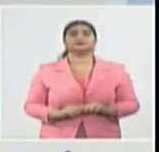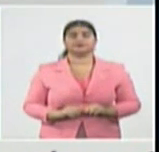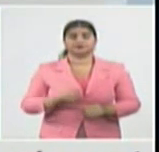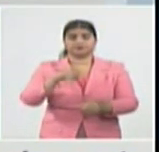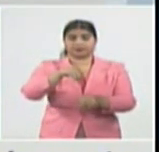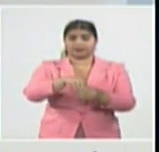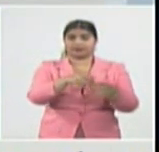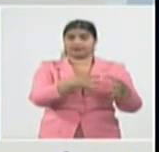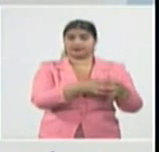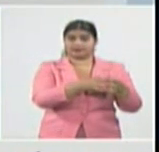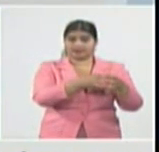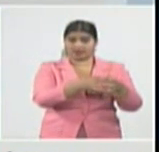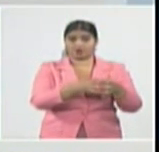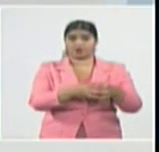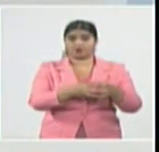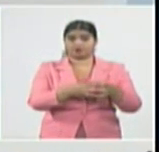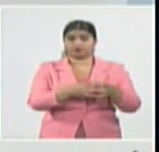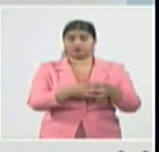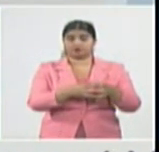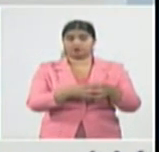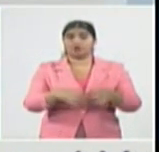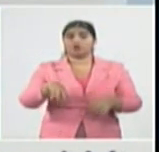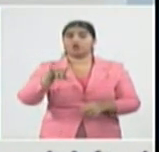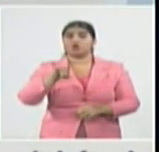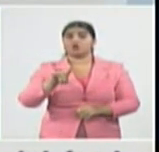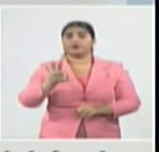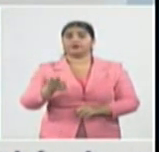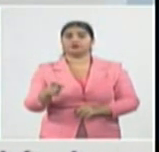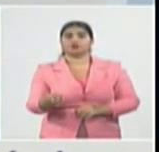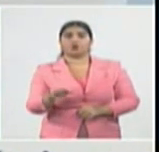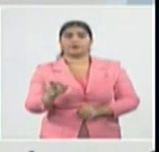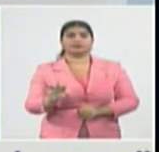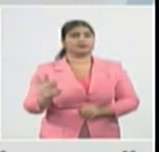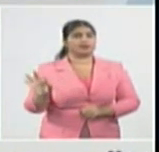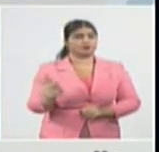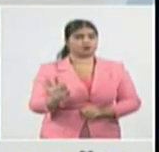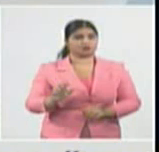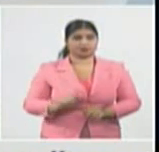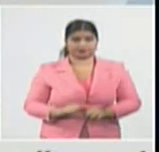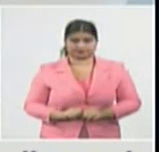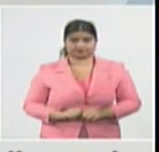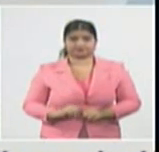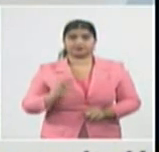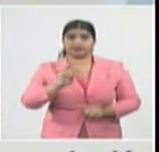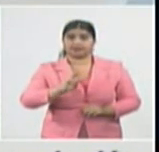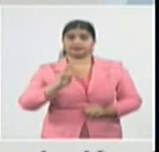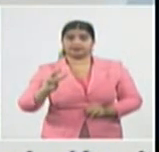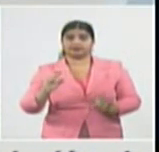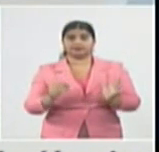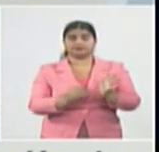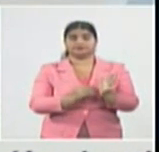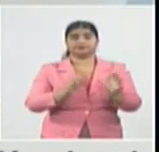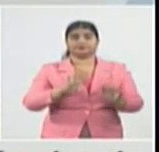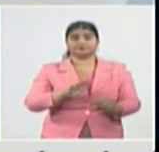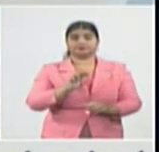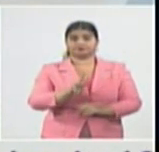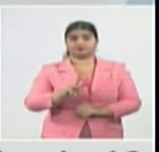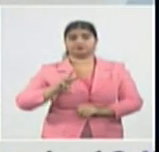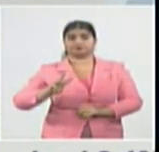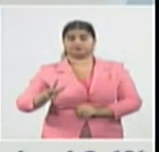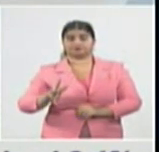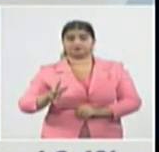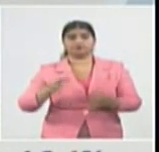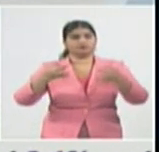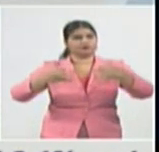98,7%, o sea 33.433, con una evolución